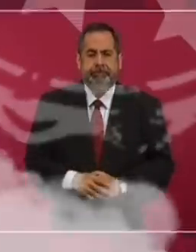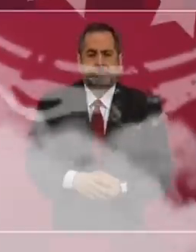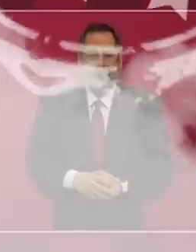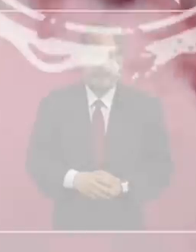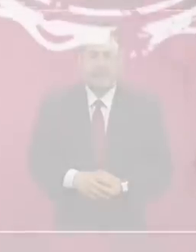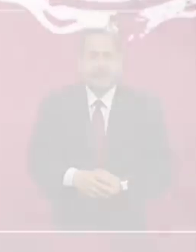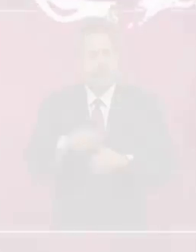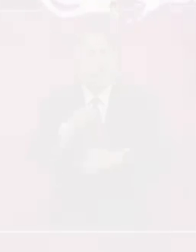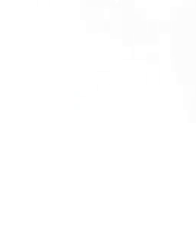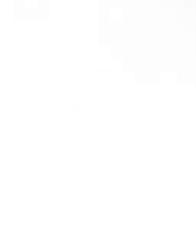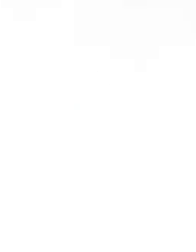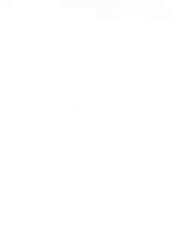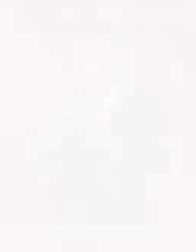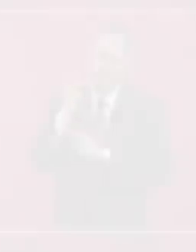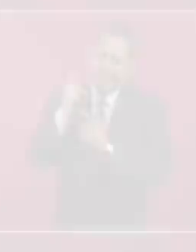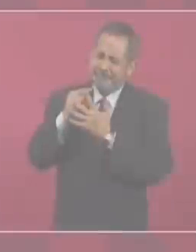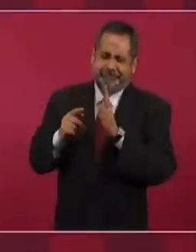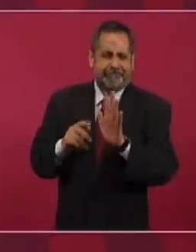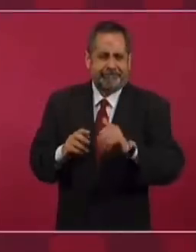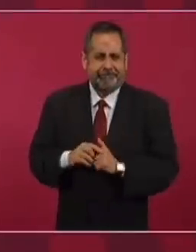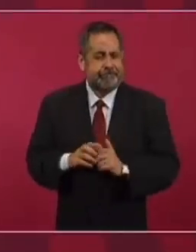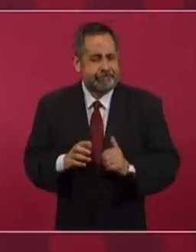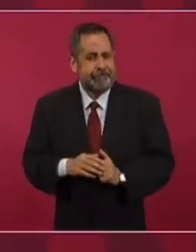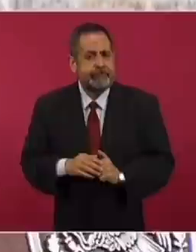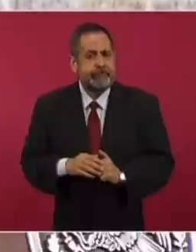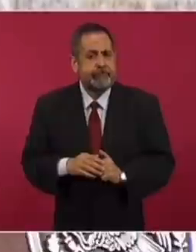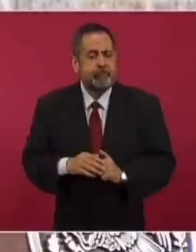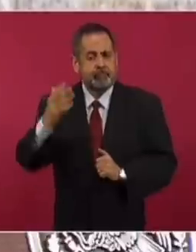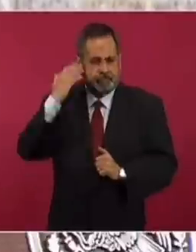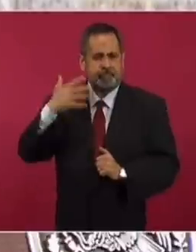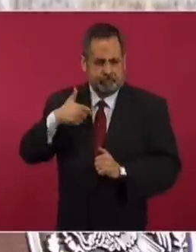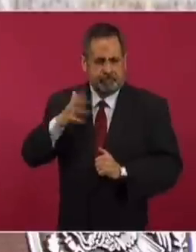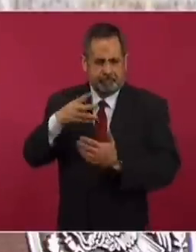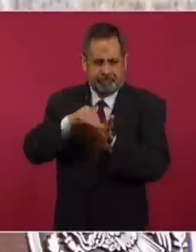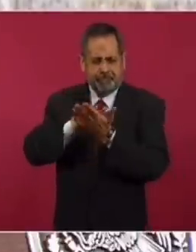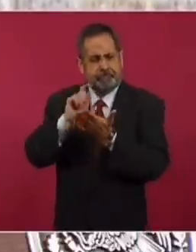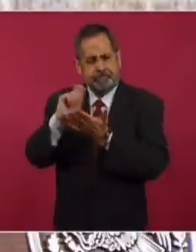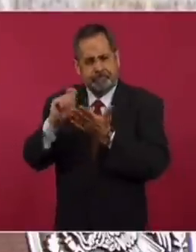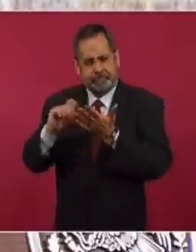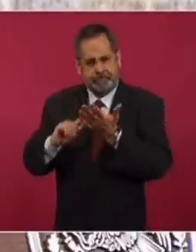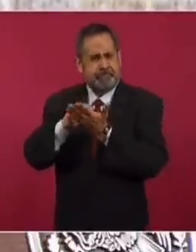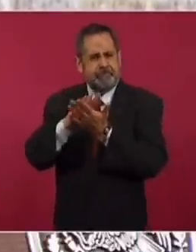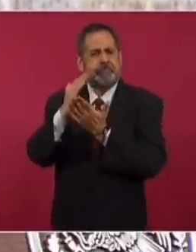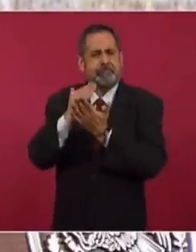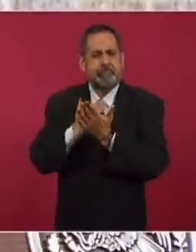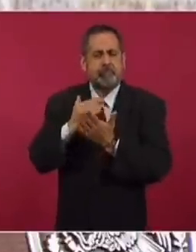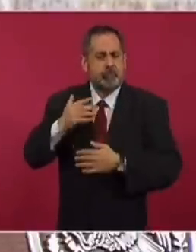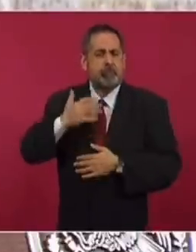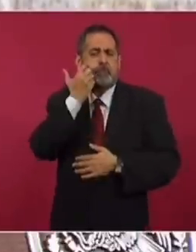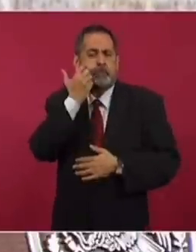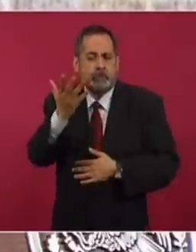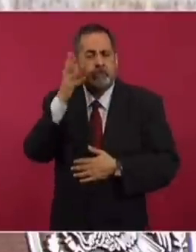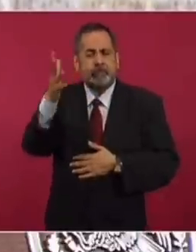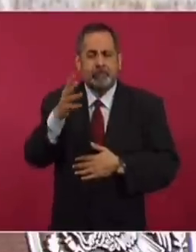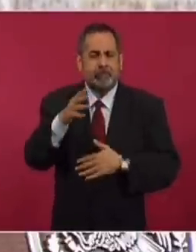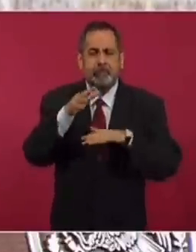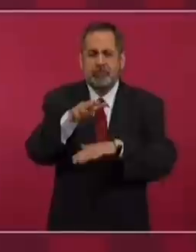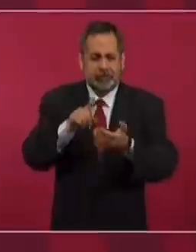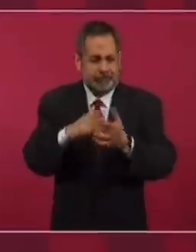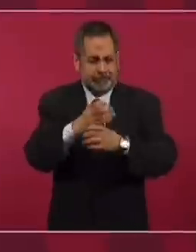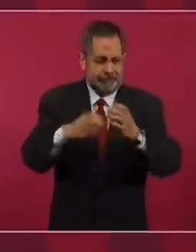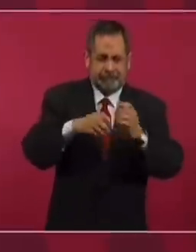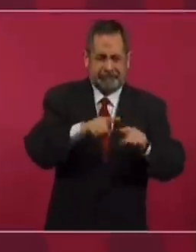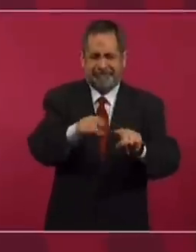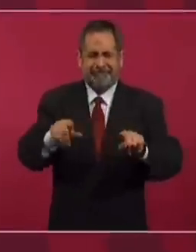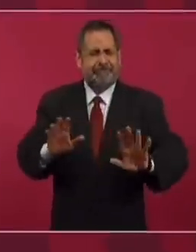Lo del testamento ya tenía escrito lo que deseo, no tiene que ver con bienes